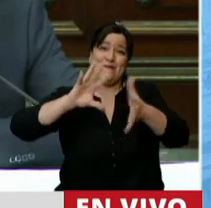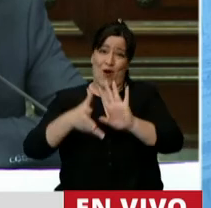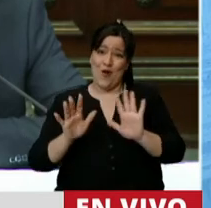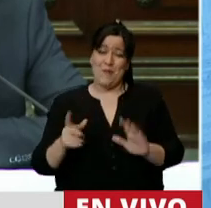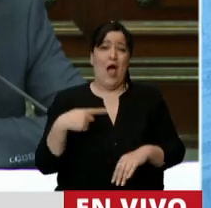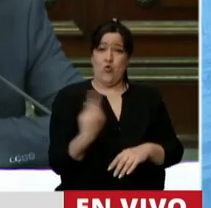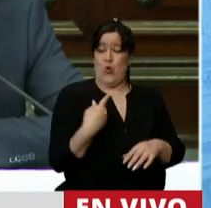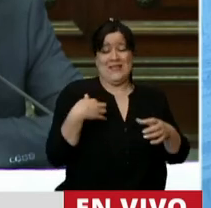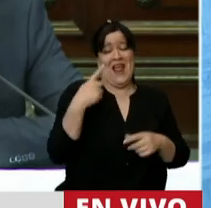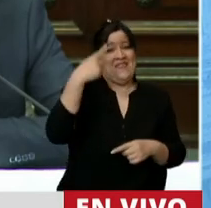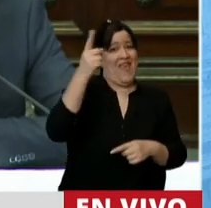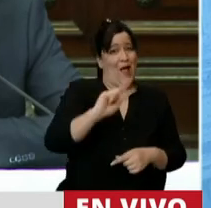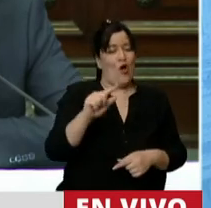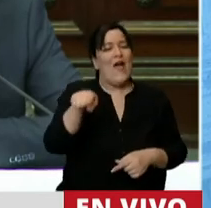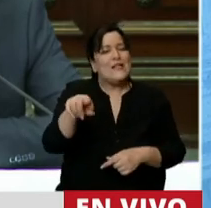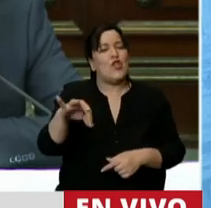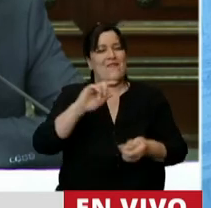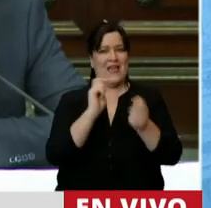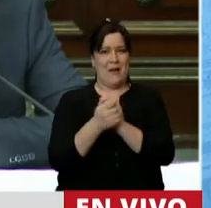No nuestro. Pero hay que cambiarlo.